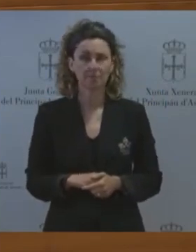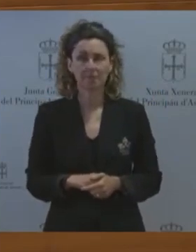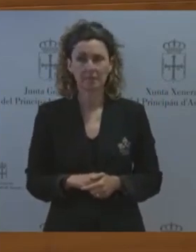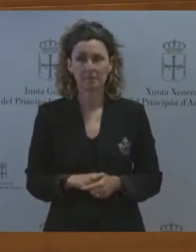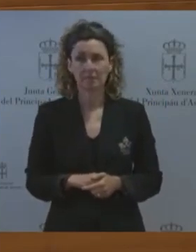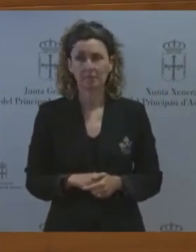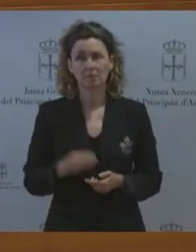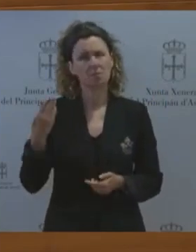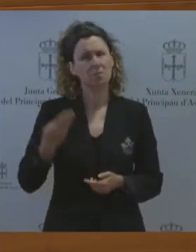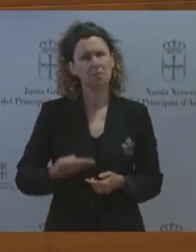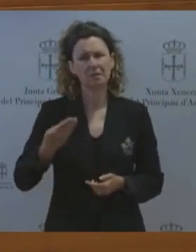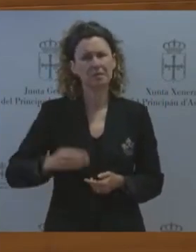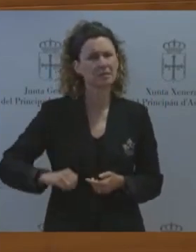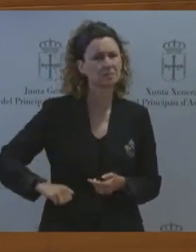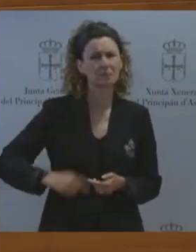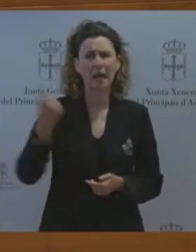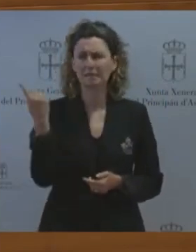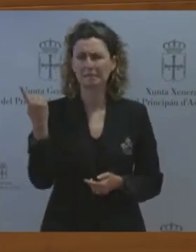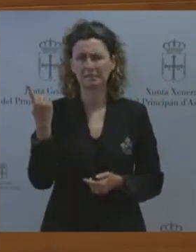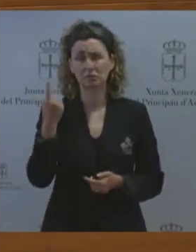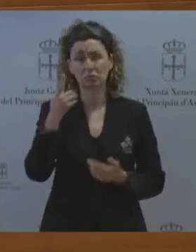tanto a lo largo de los últimos años